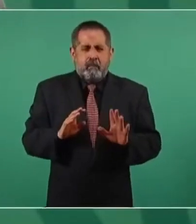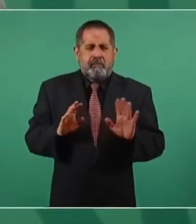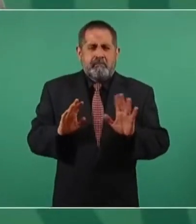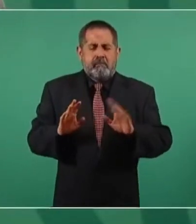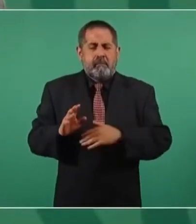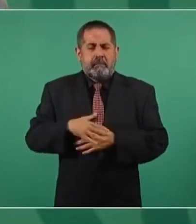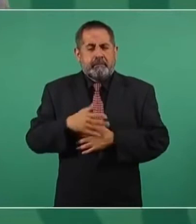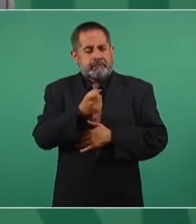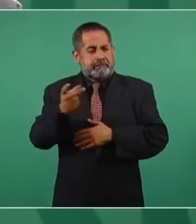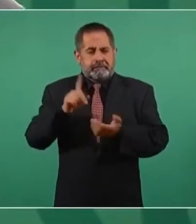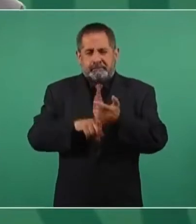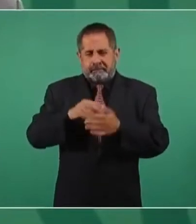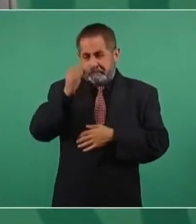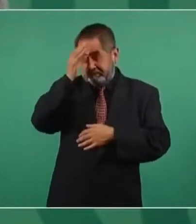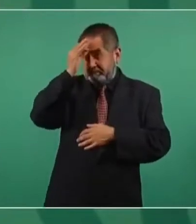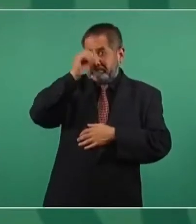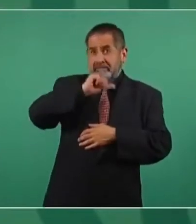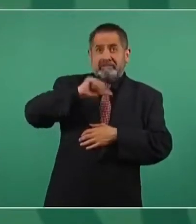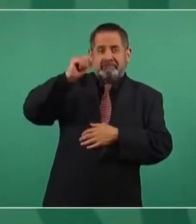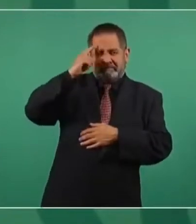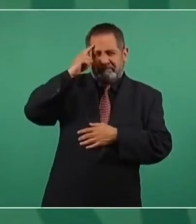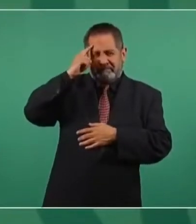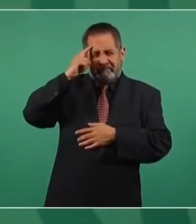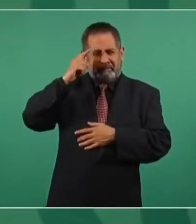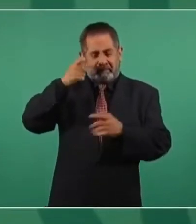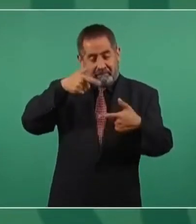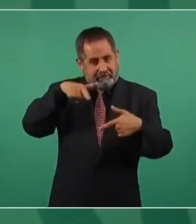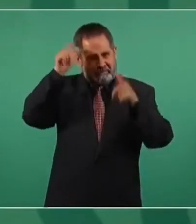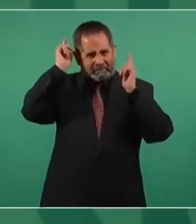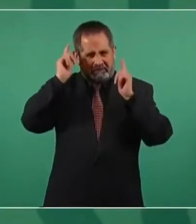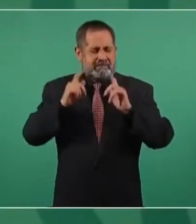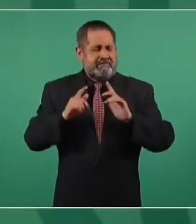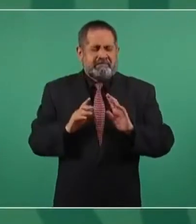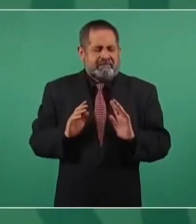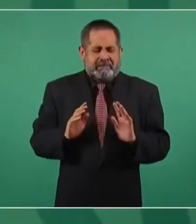y a los tontos los vuelve locos